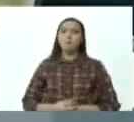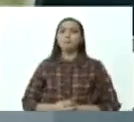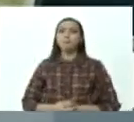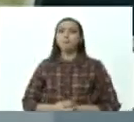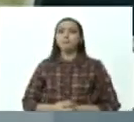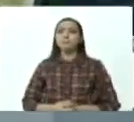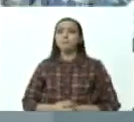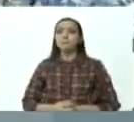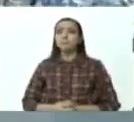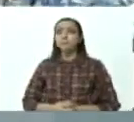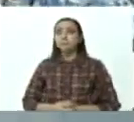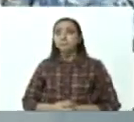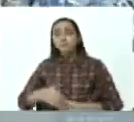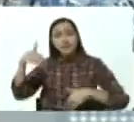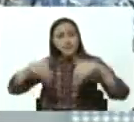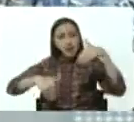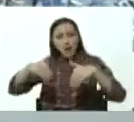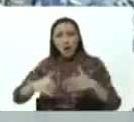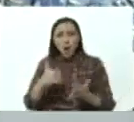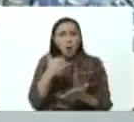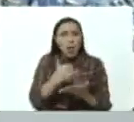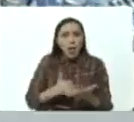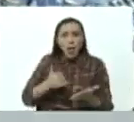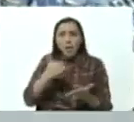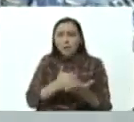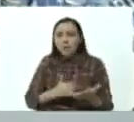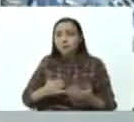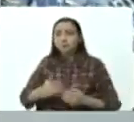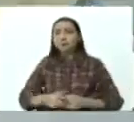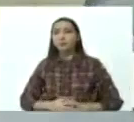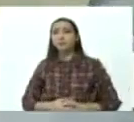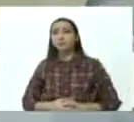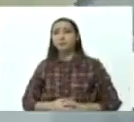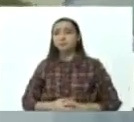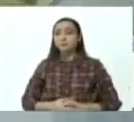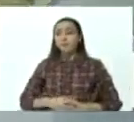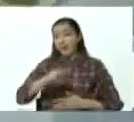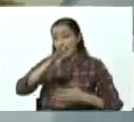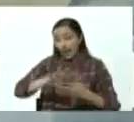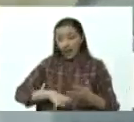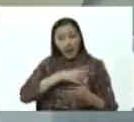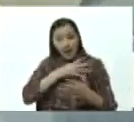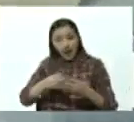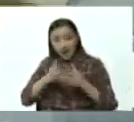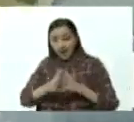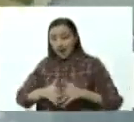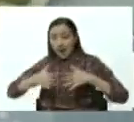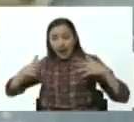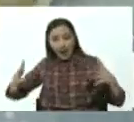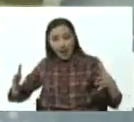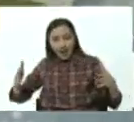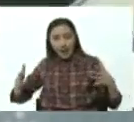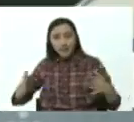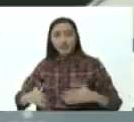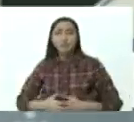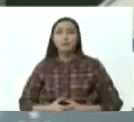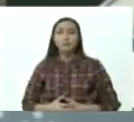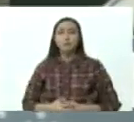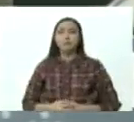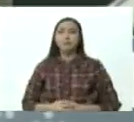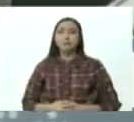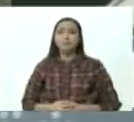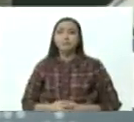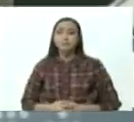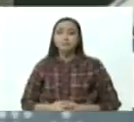Estas elecciones están inscritas en la agenda, amplísima agenda de